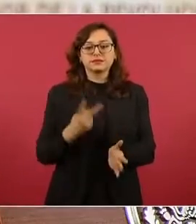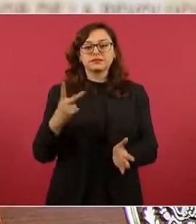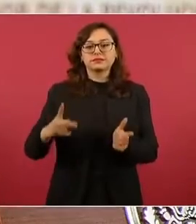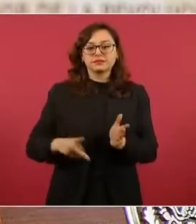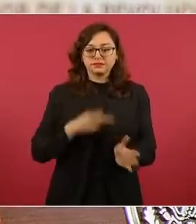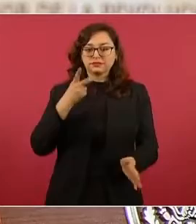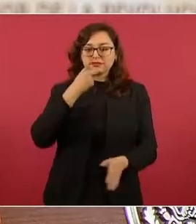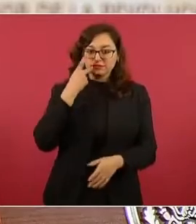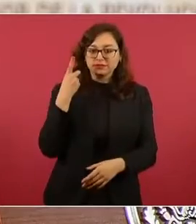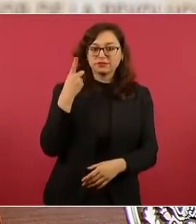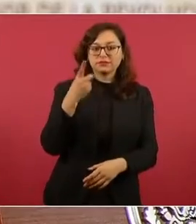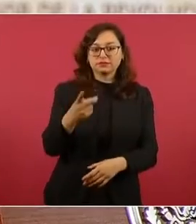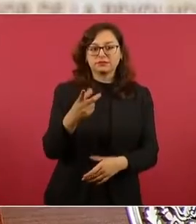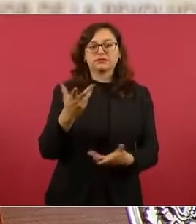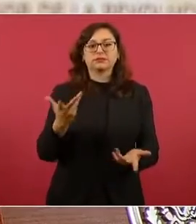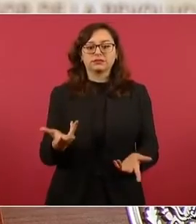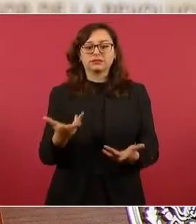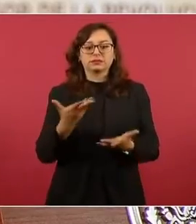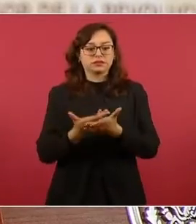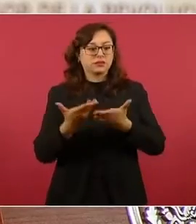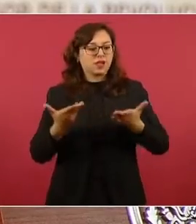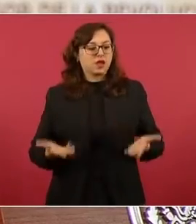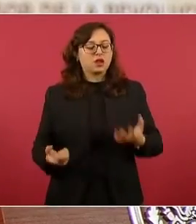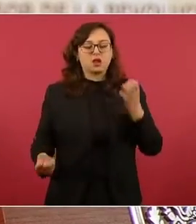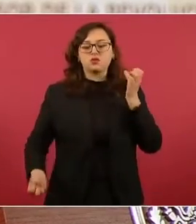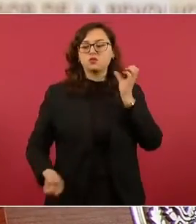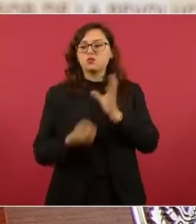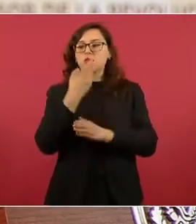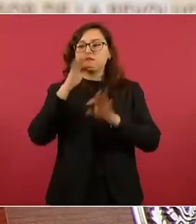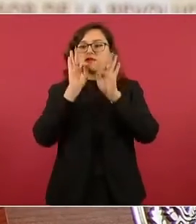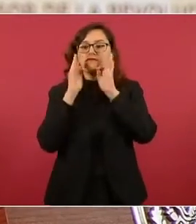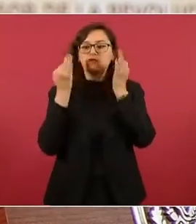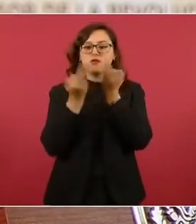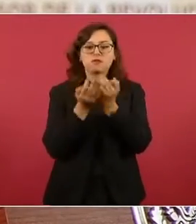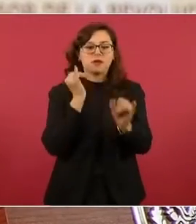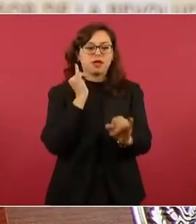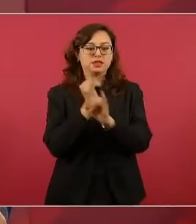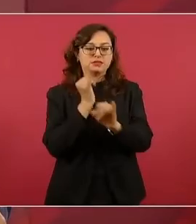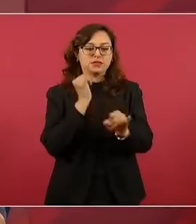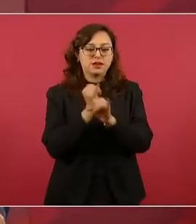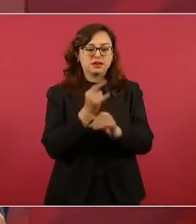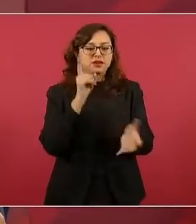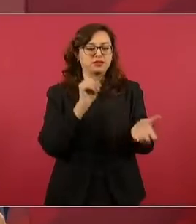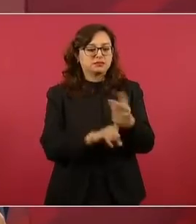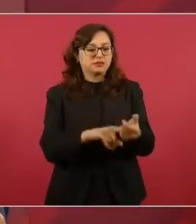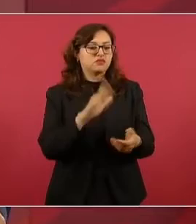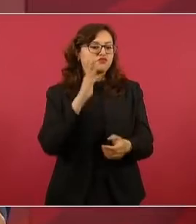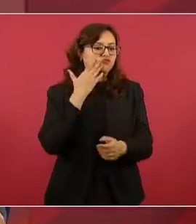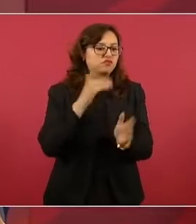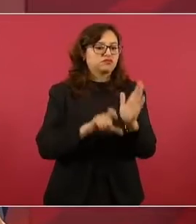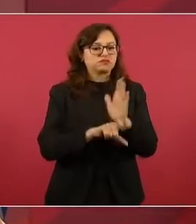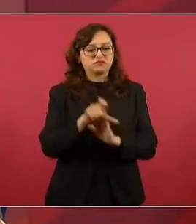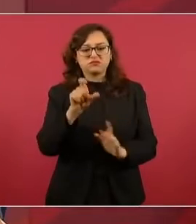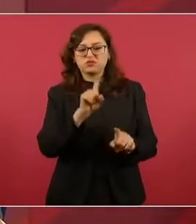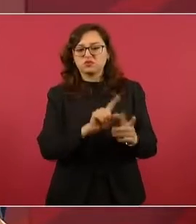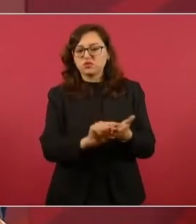sociales, el despertar del pueblo, la revolución de las conciencias,